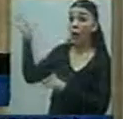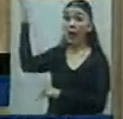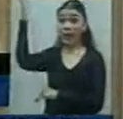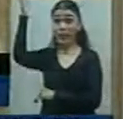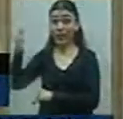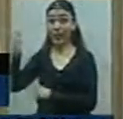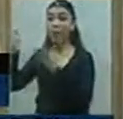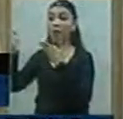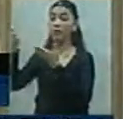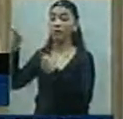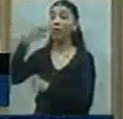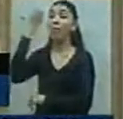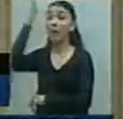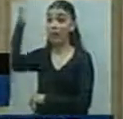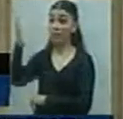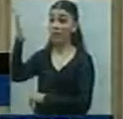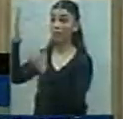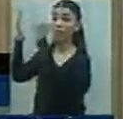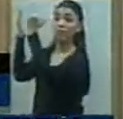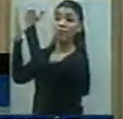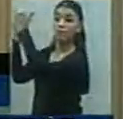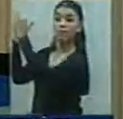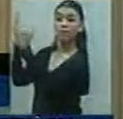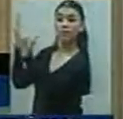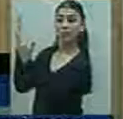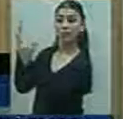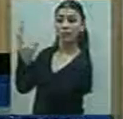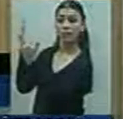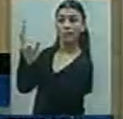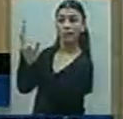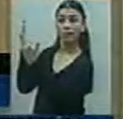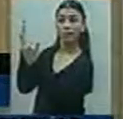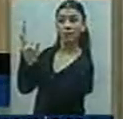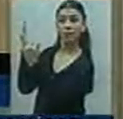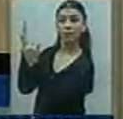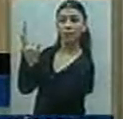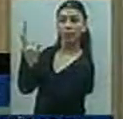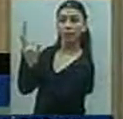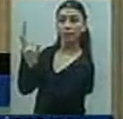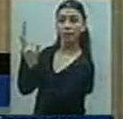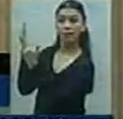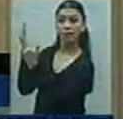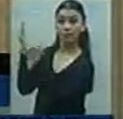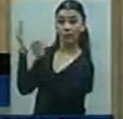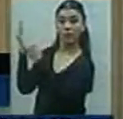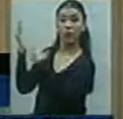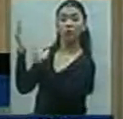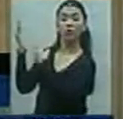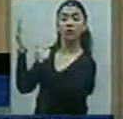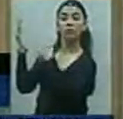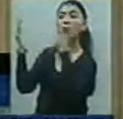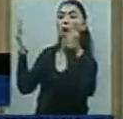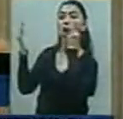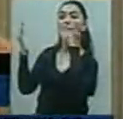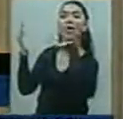armada en la Cámara del Tabaco por Genefes, el estudio